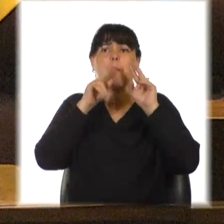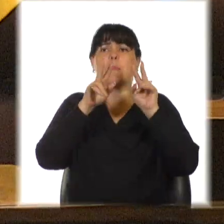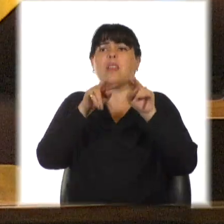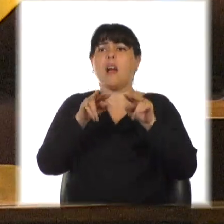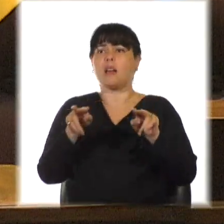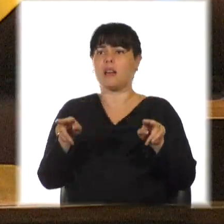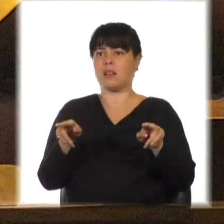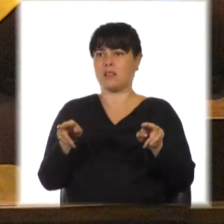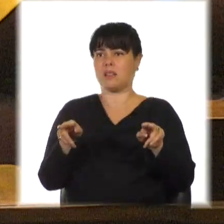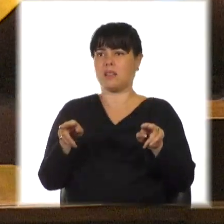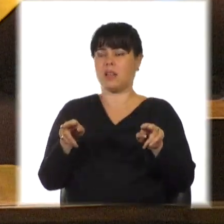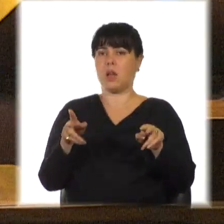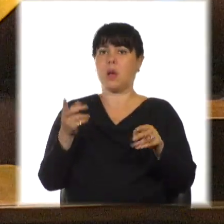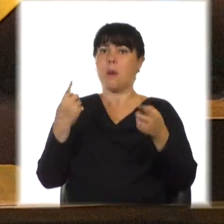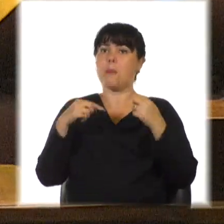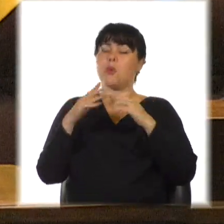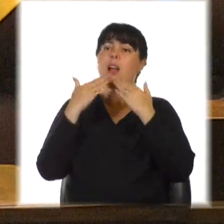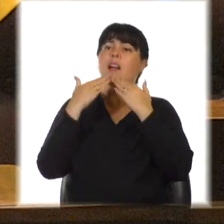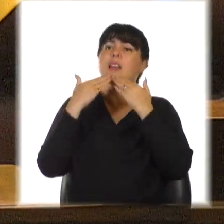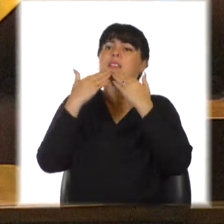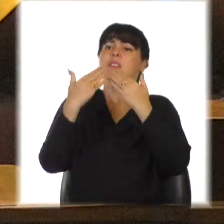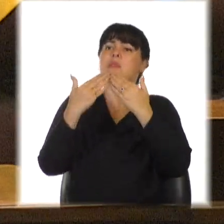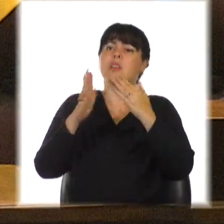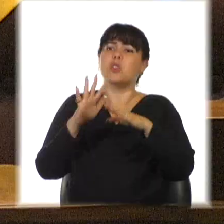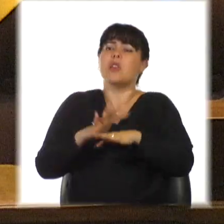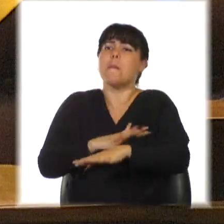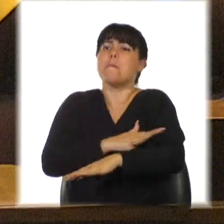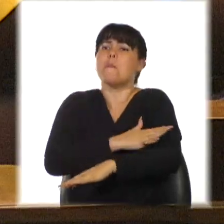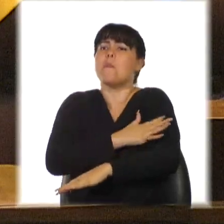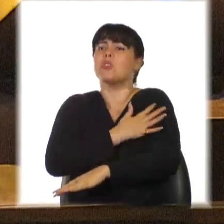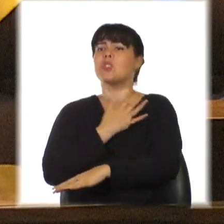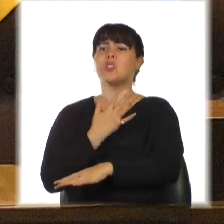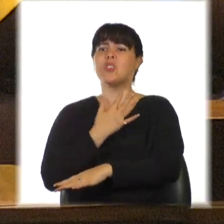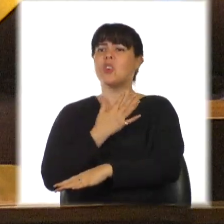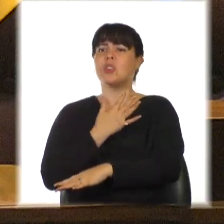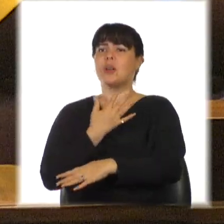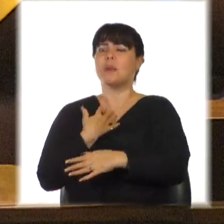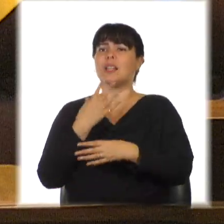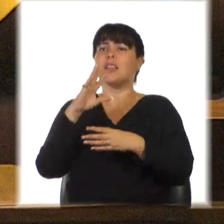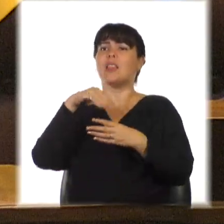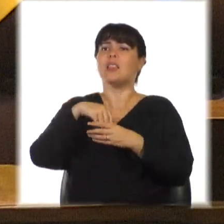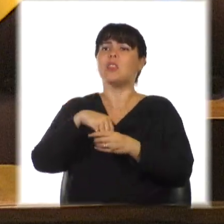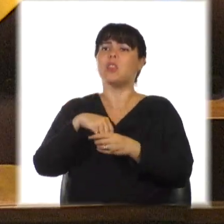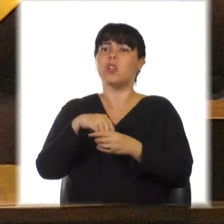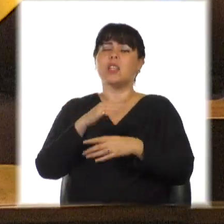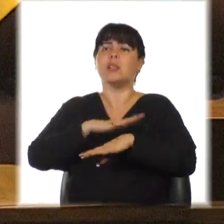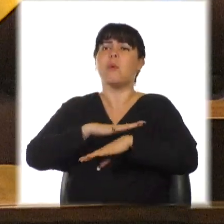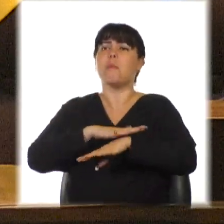Siento por todo esto un agradecimiento y una emoción muy grandes al ser parte de este momento tan especial,